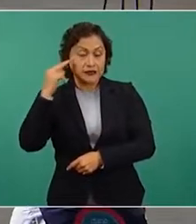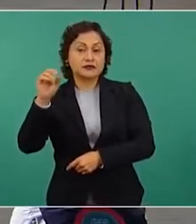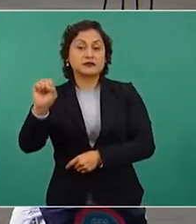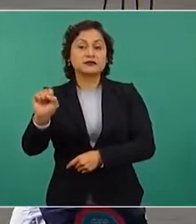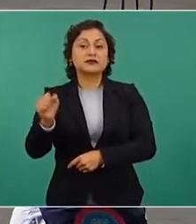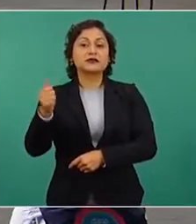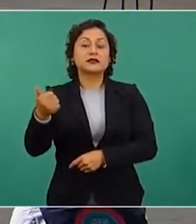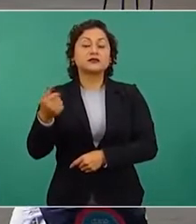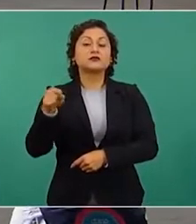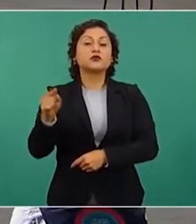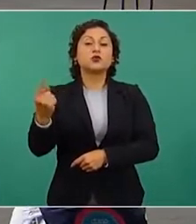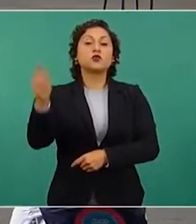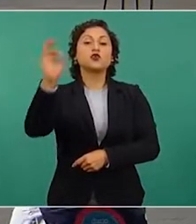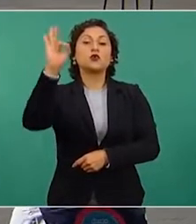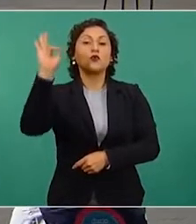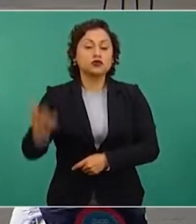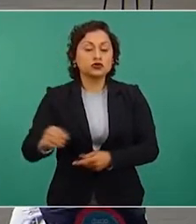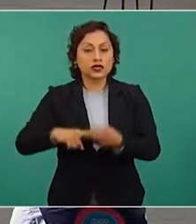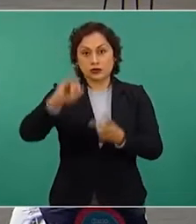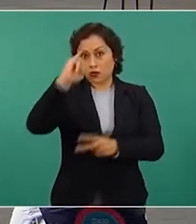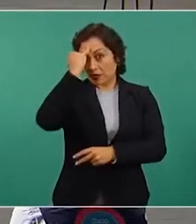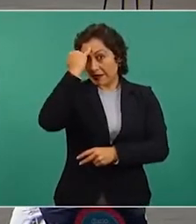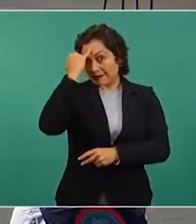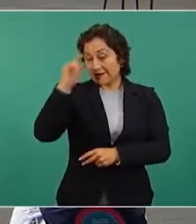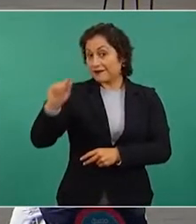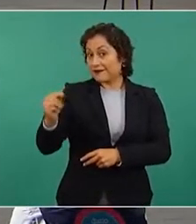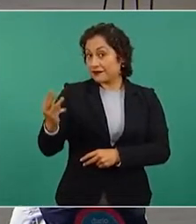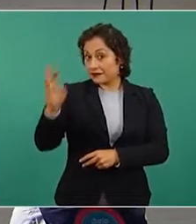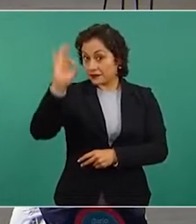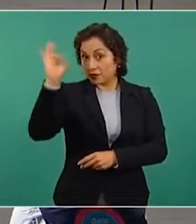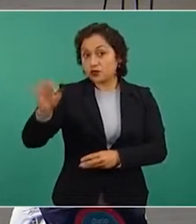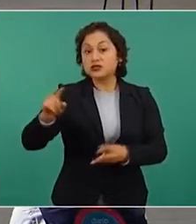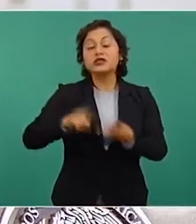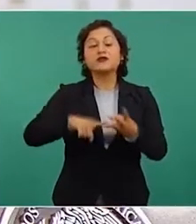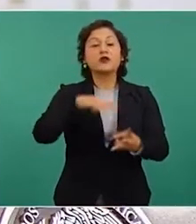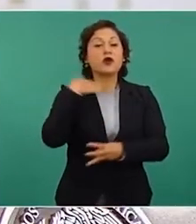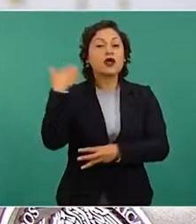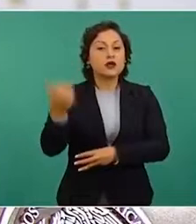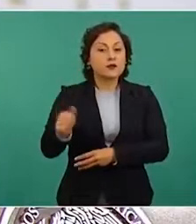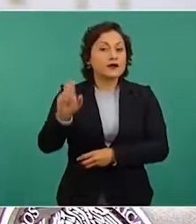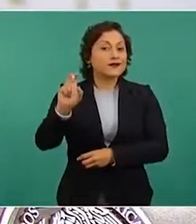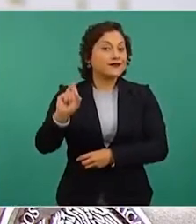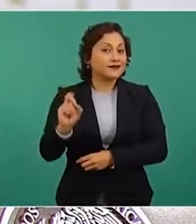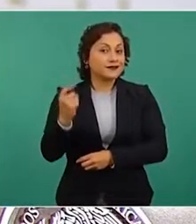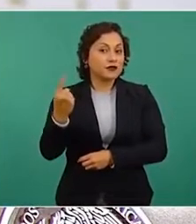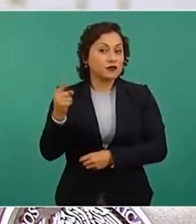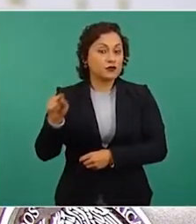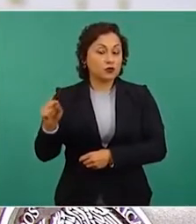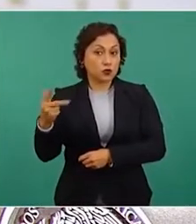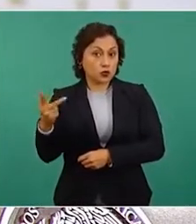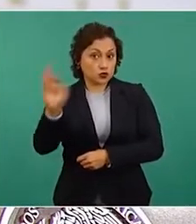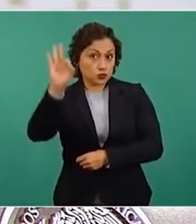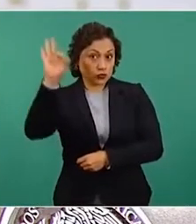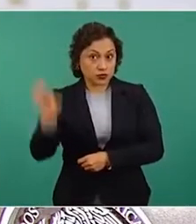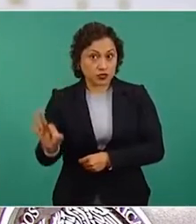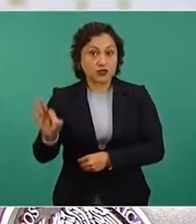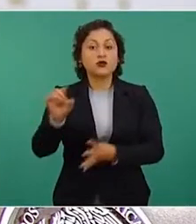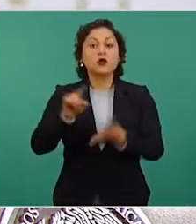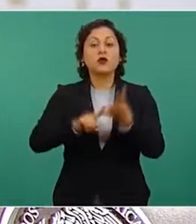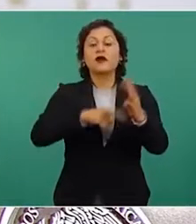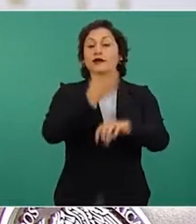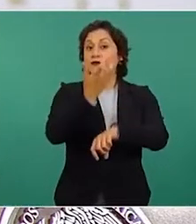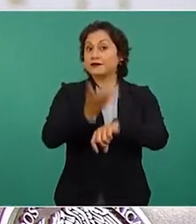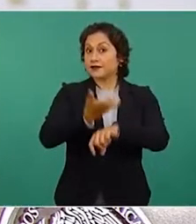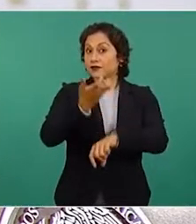ciento del carbón, India del 73 por ciento, Alemania del 31.8 por ciento y Estados